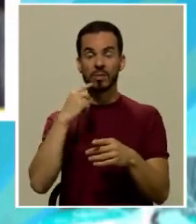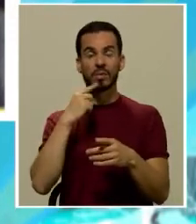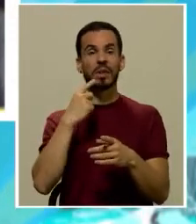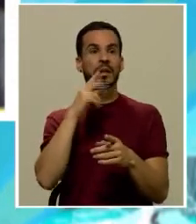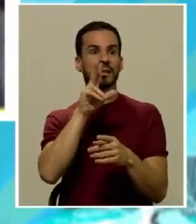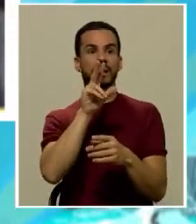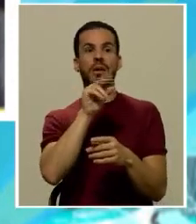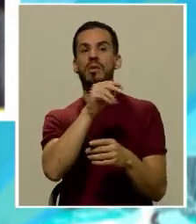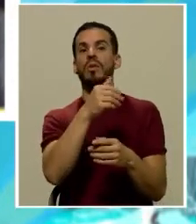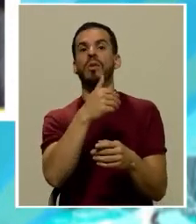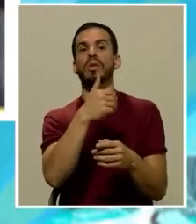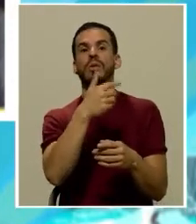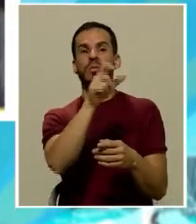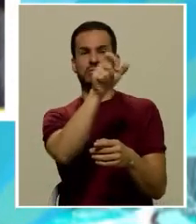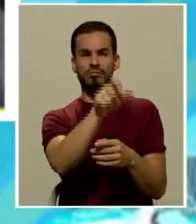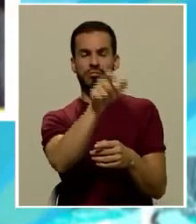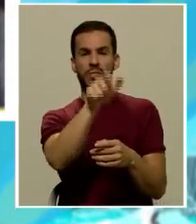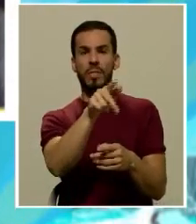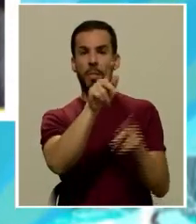carácter de personas,